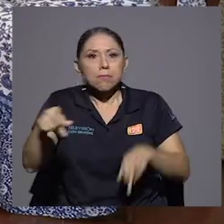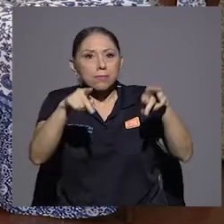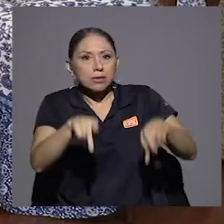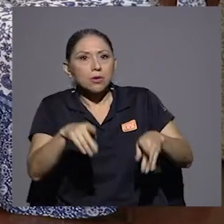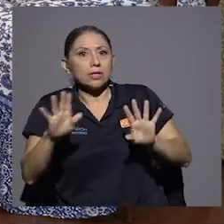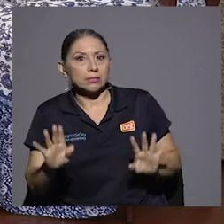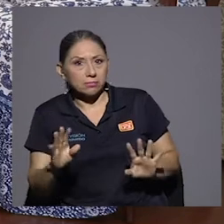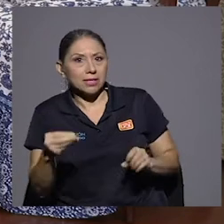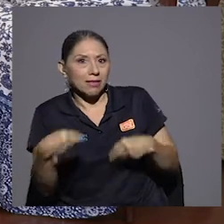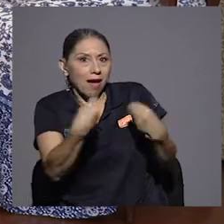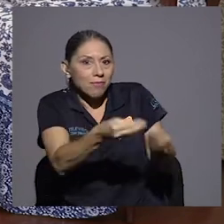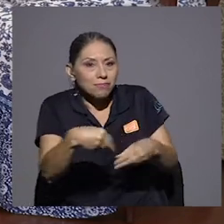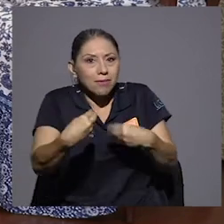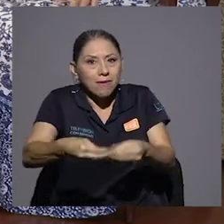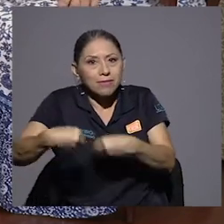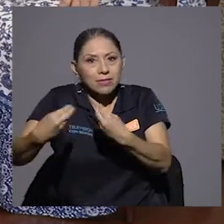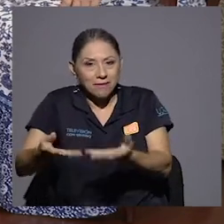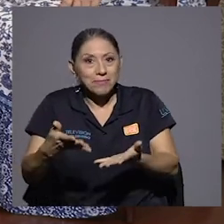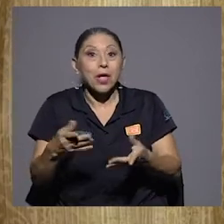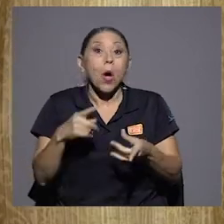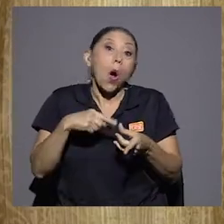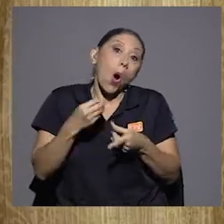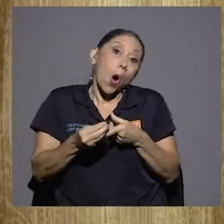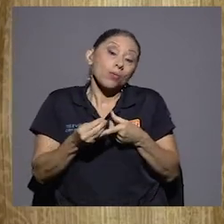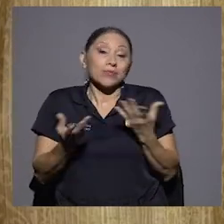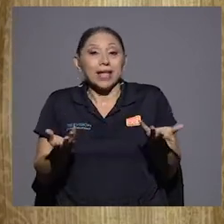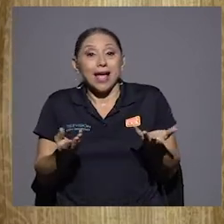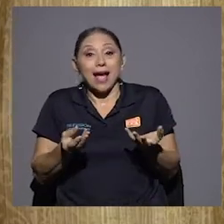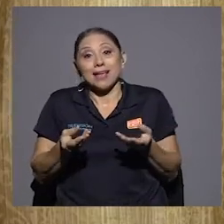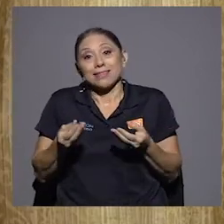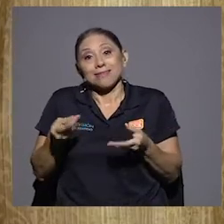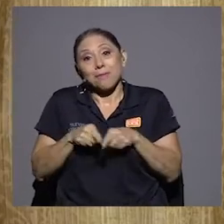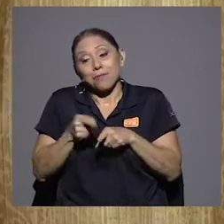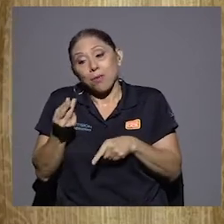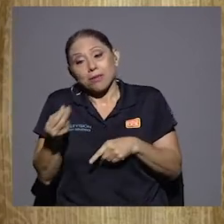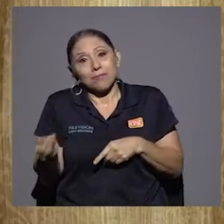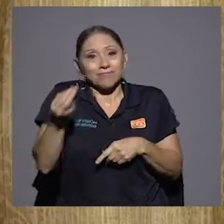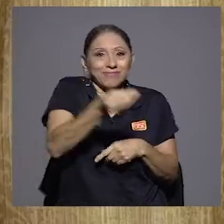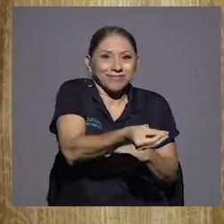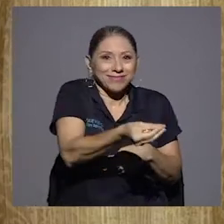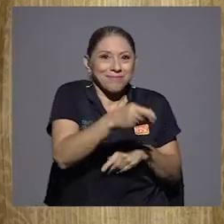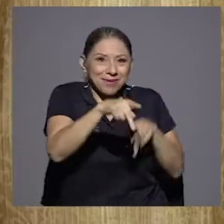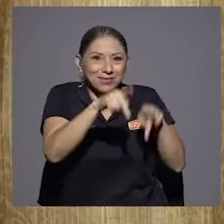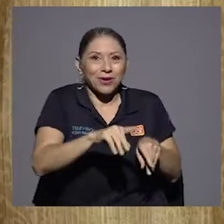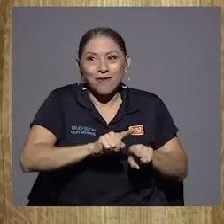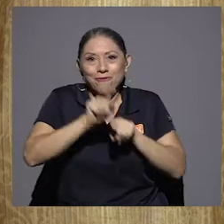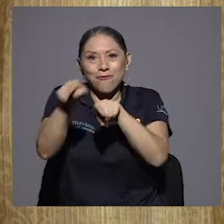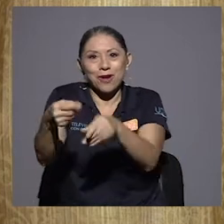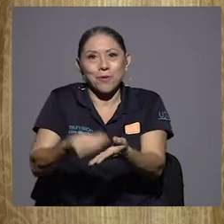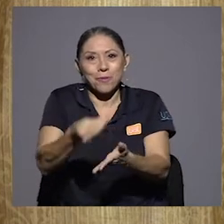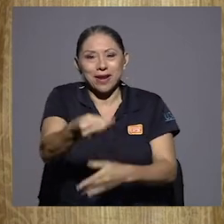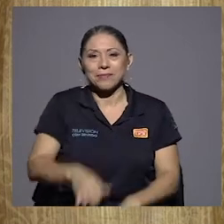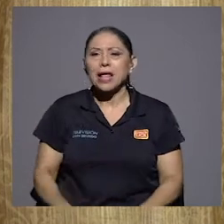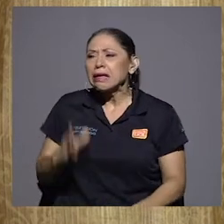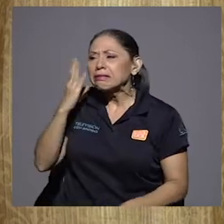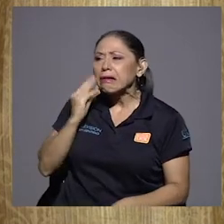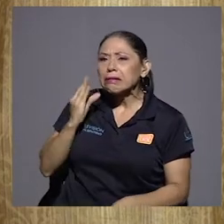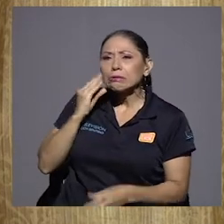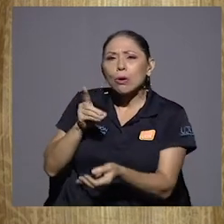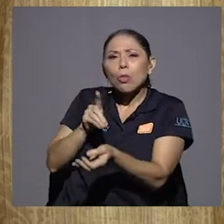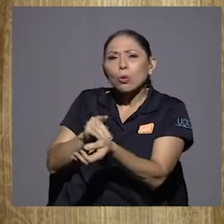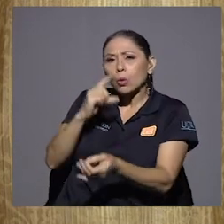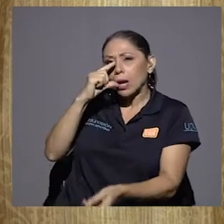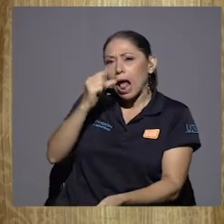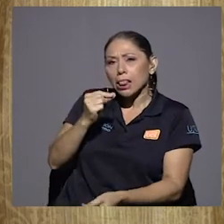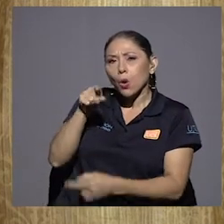fulanito se le daba la plata y que fuera a comprarla. Uno puede ver toda la trayectoria del doctor Calderón como ese humanista,